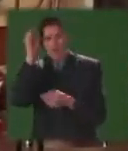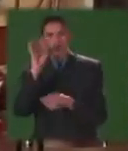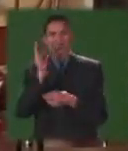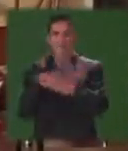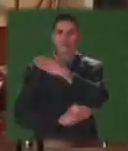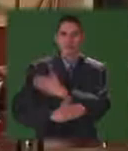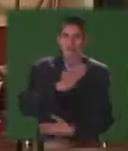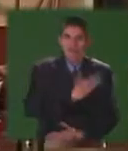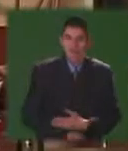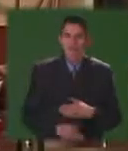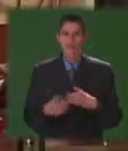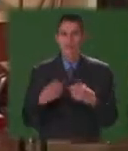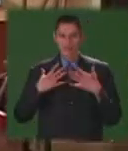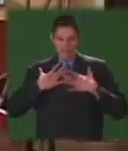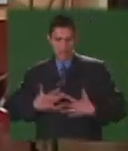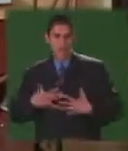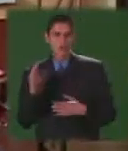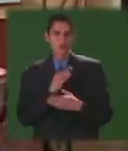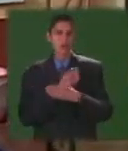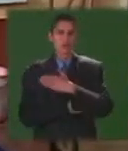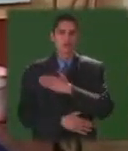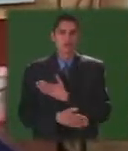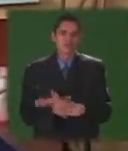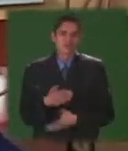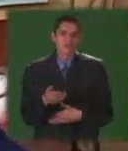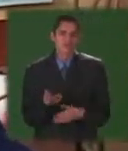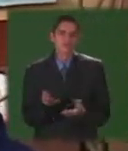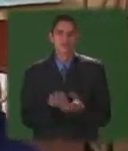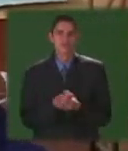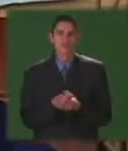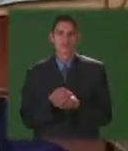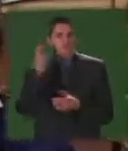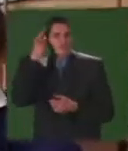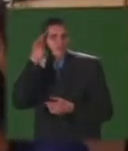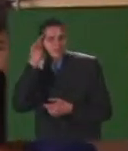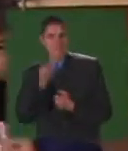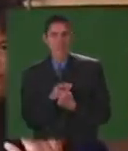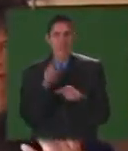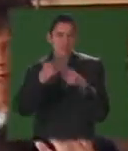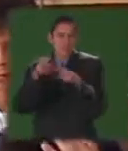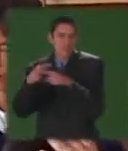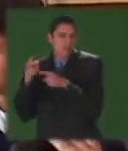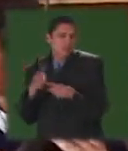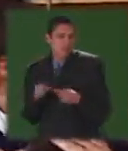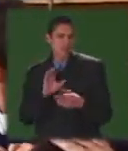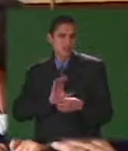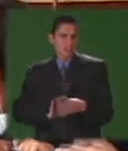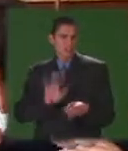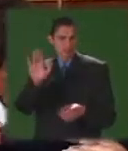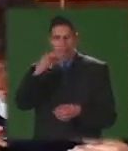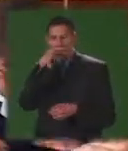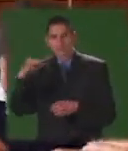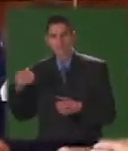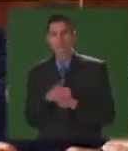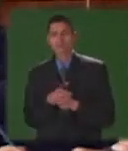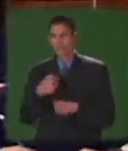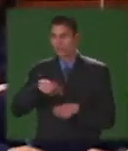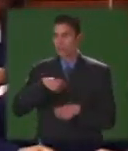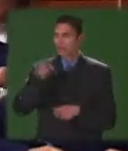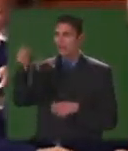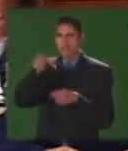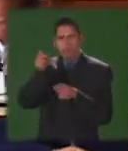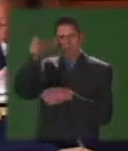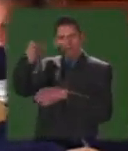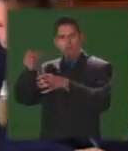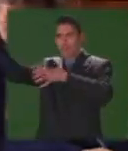discapacidad física por discapacidad mental bueno, diferentes discapacidades donde esos